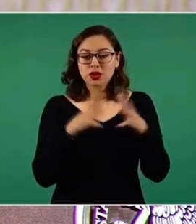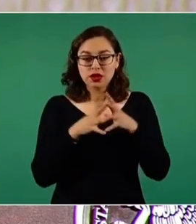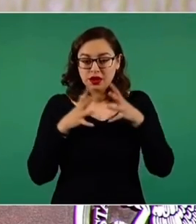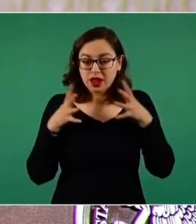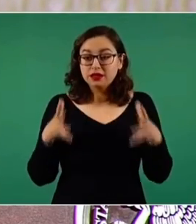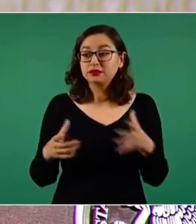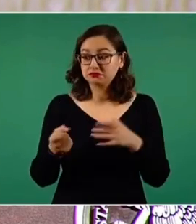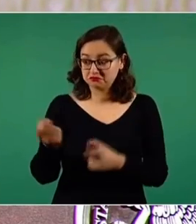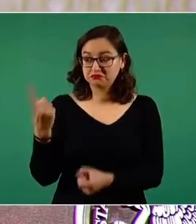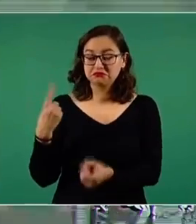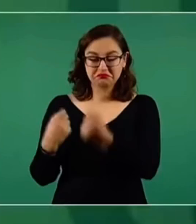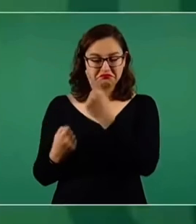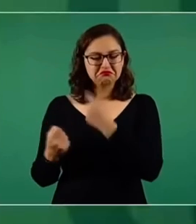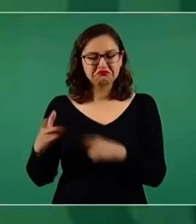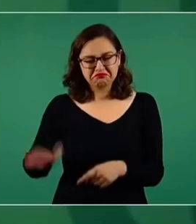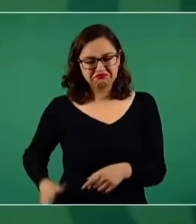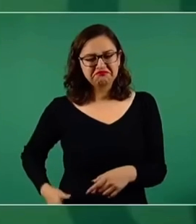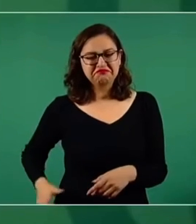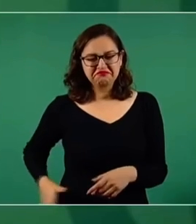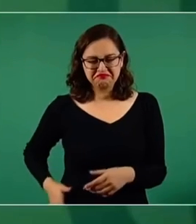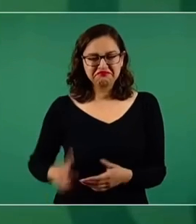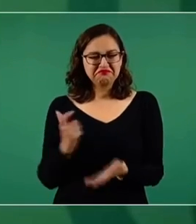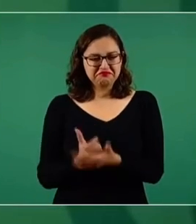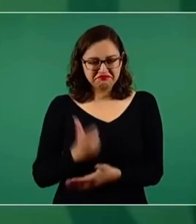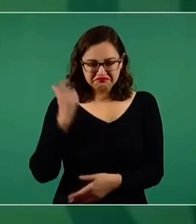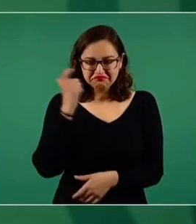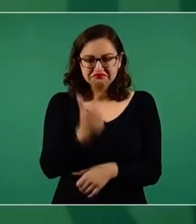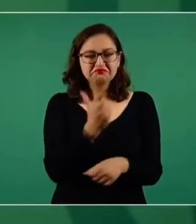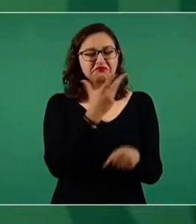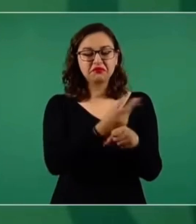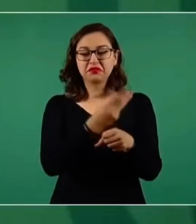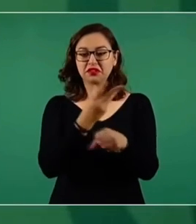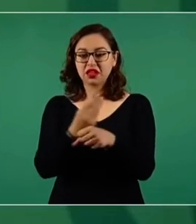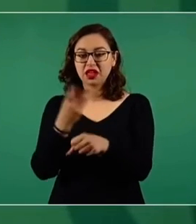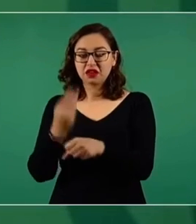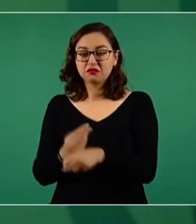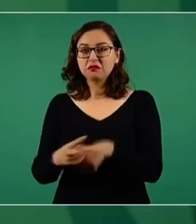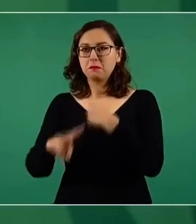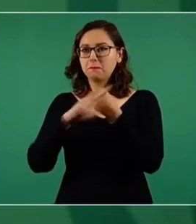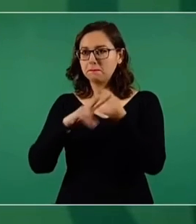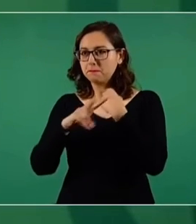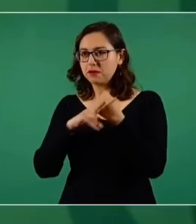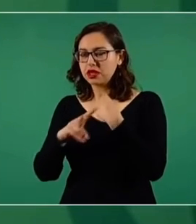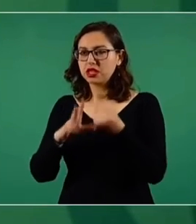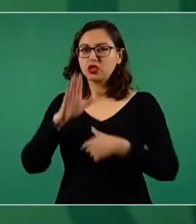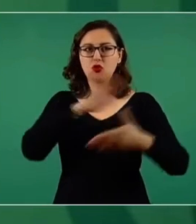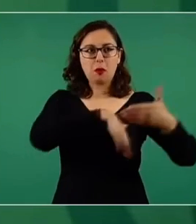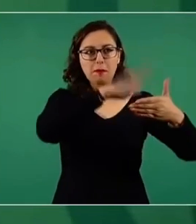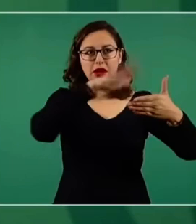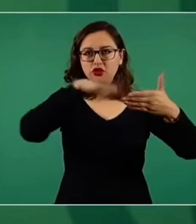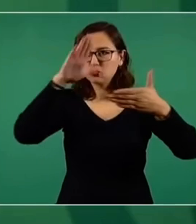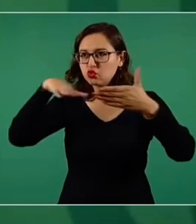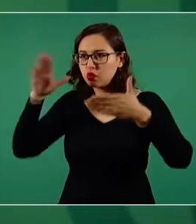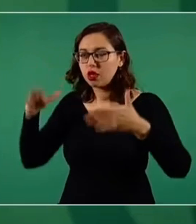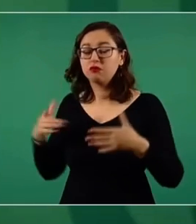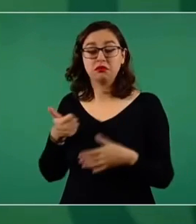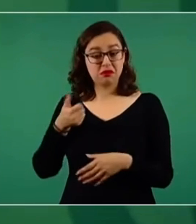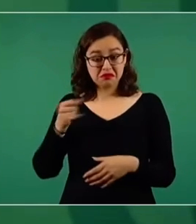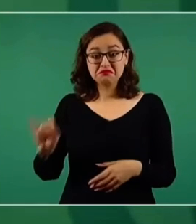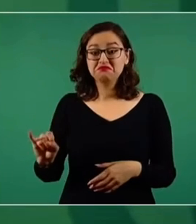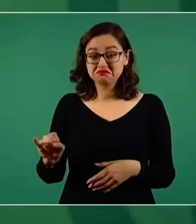recuperar algunas situaciones que son… vamos a pensarle mínimas en lo que se refiere a vidrios o en lo que se refiere a pintura. Entonces,